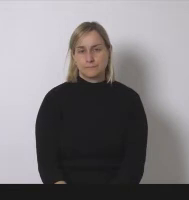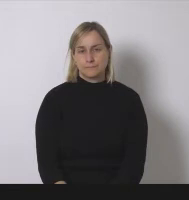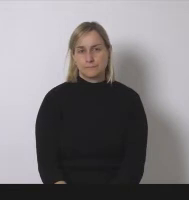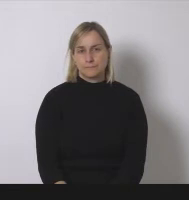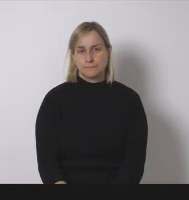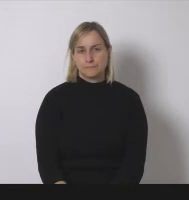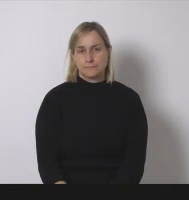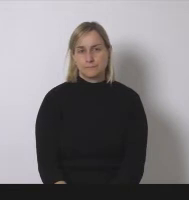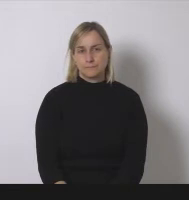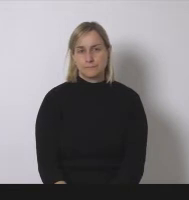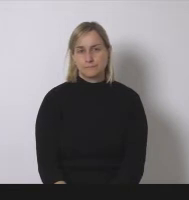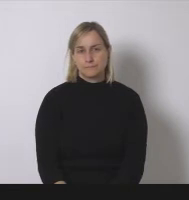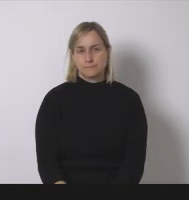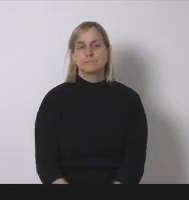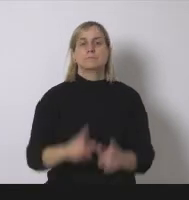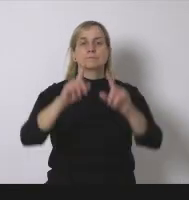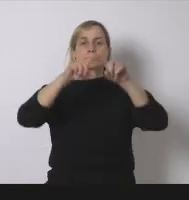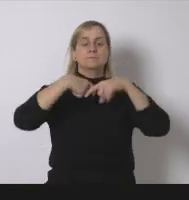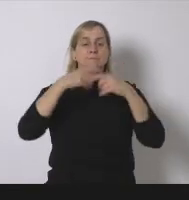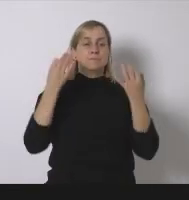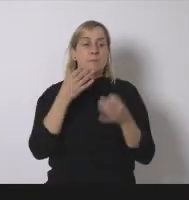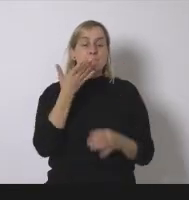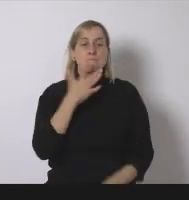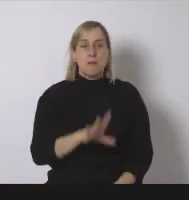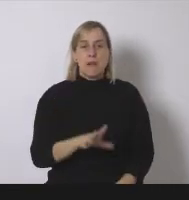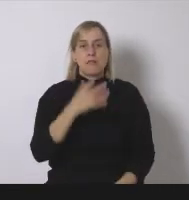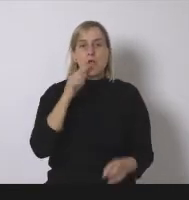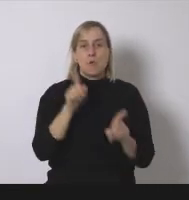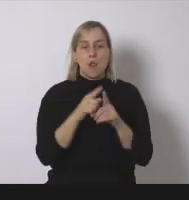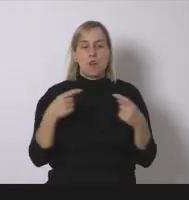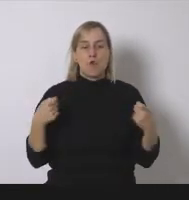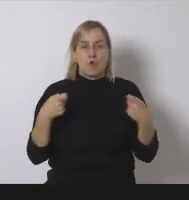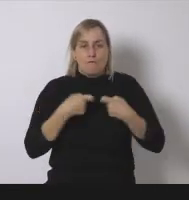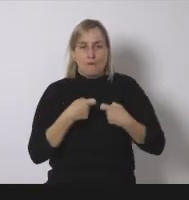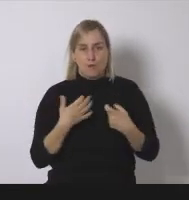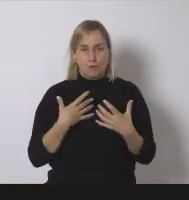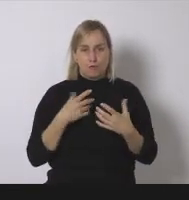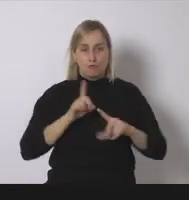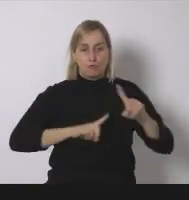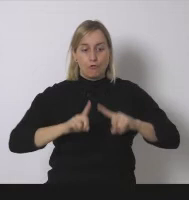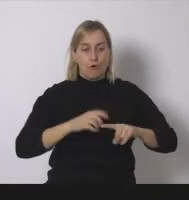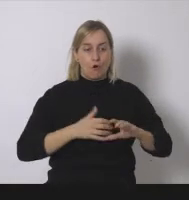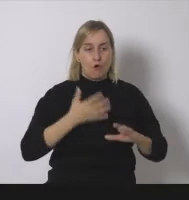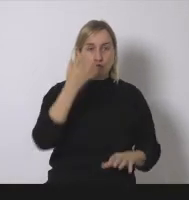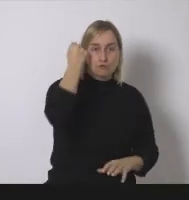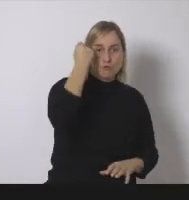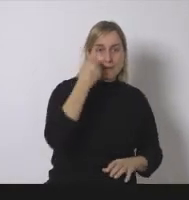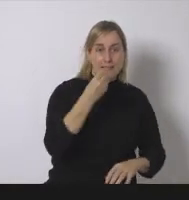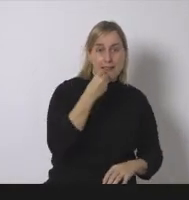parece que está surgiendo un conflicto entre las soberanías alimentaria y energética